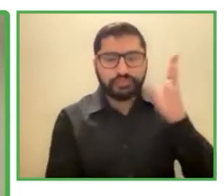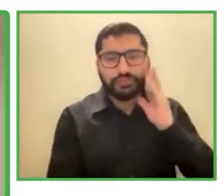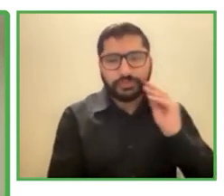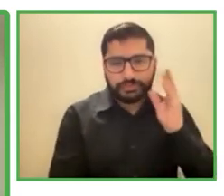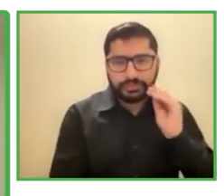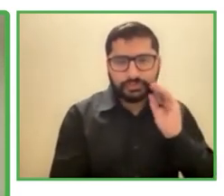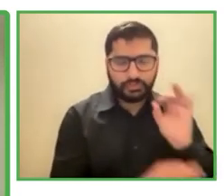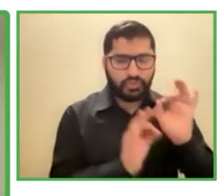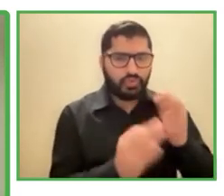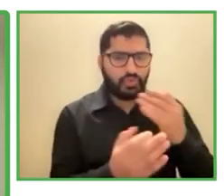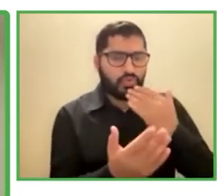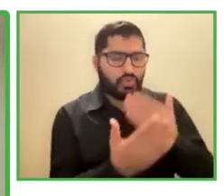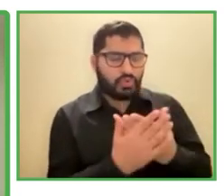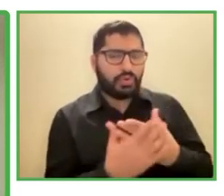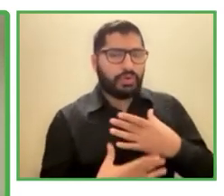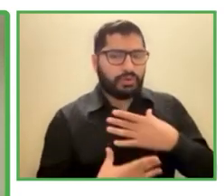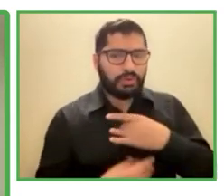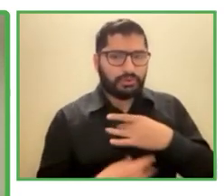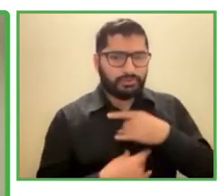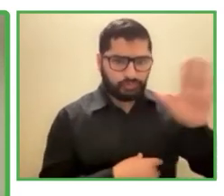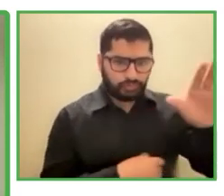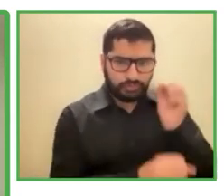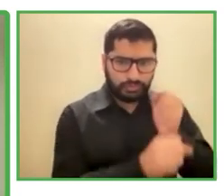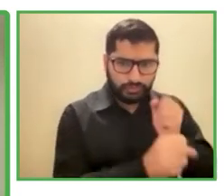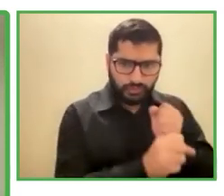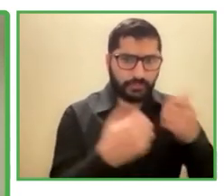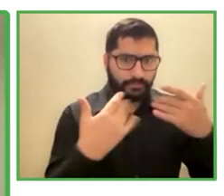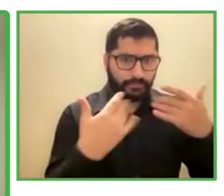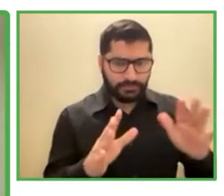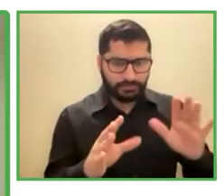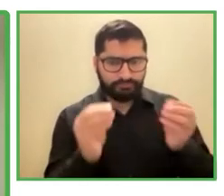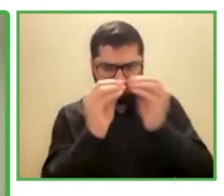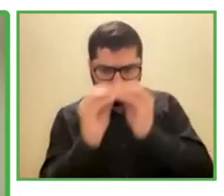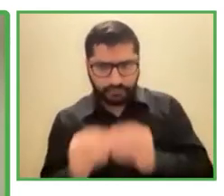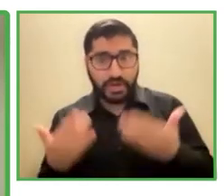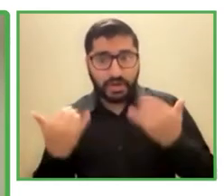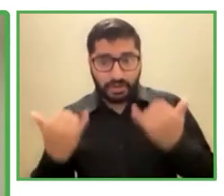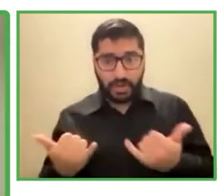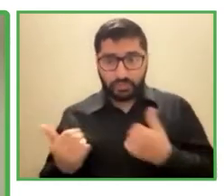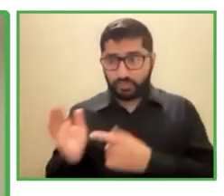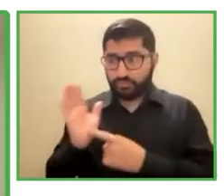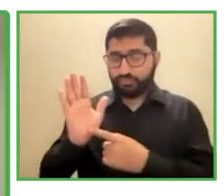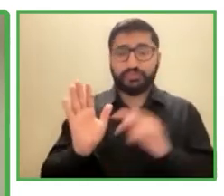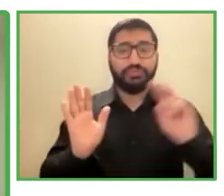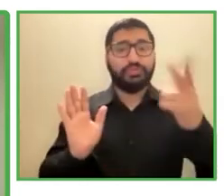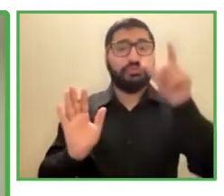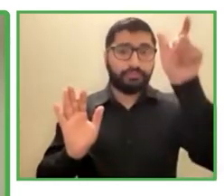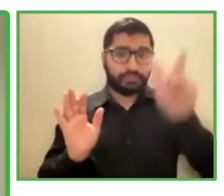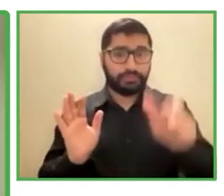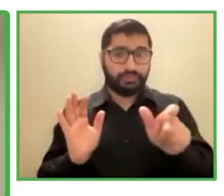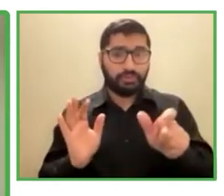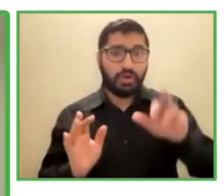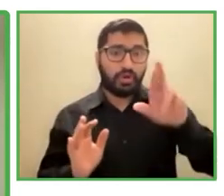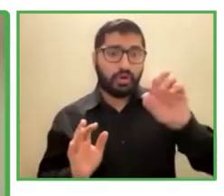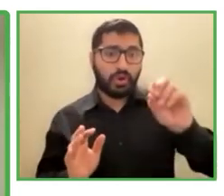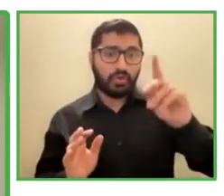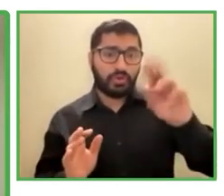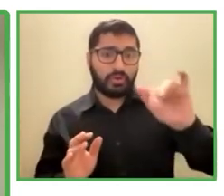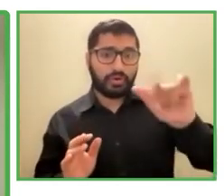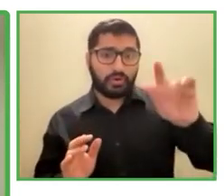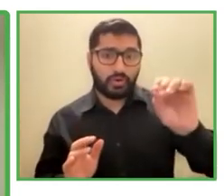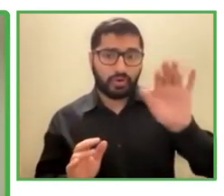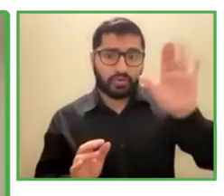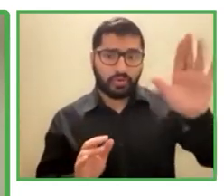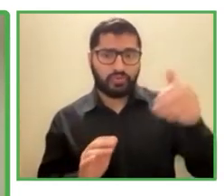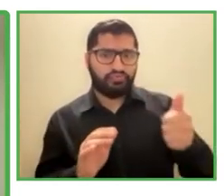continuación les quiero presentar a nuestro segundo expositor él es Rodrigo Carvajal gerente general de SECO Chile